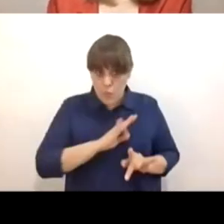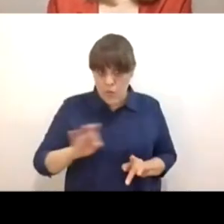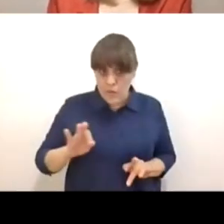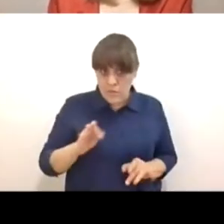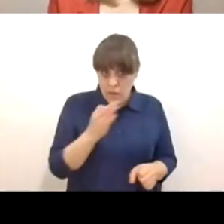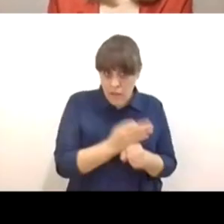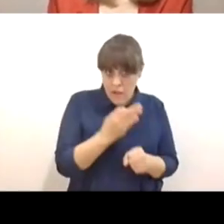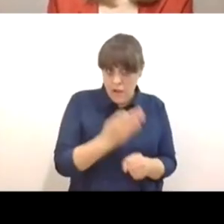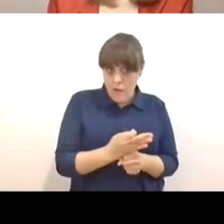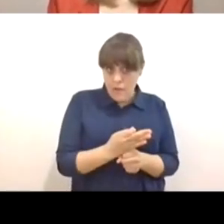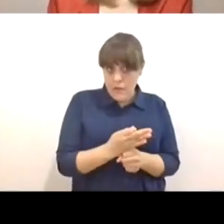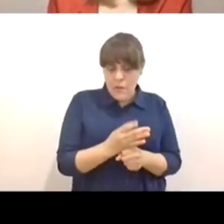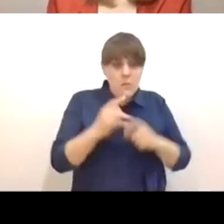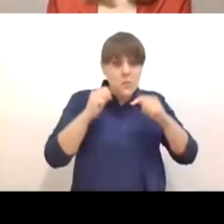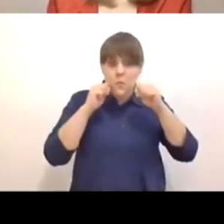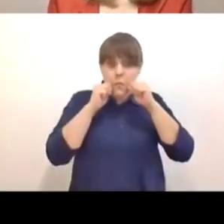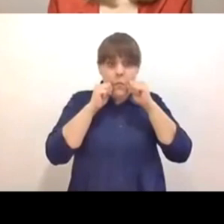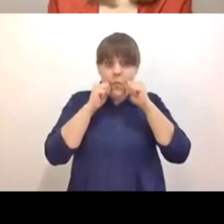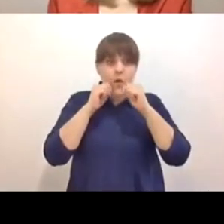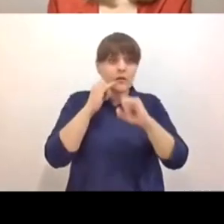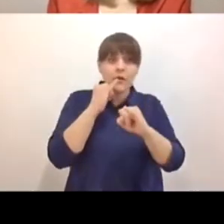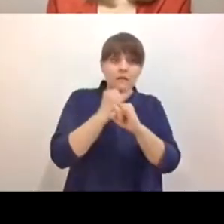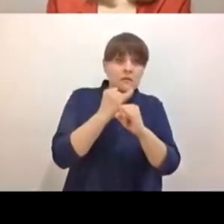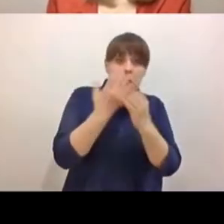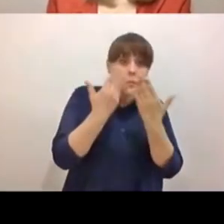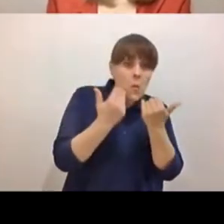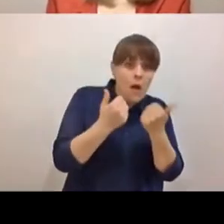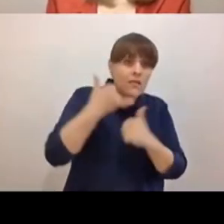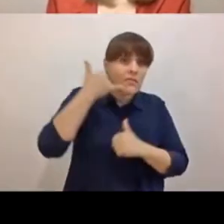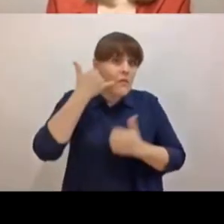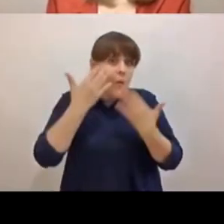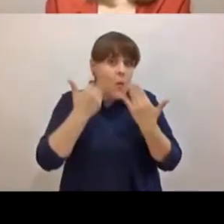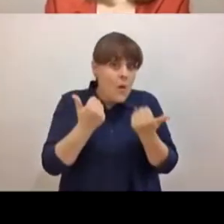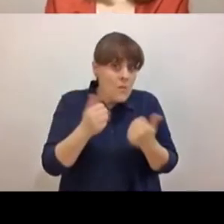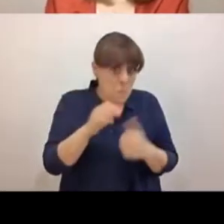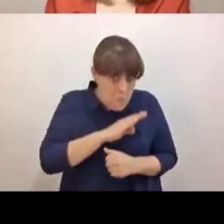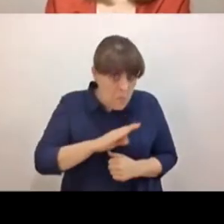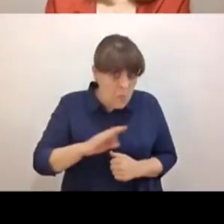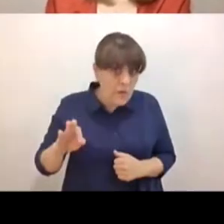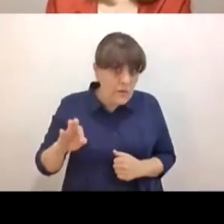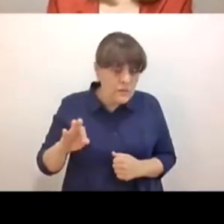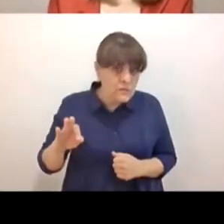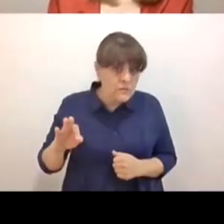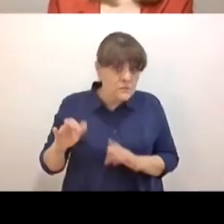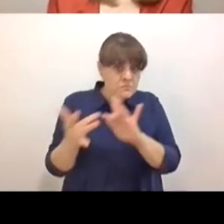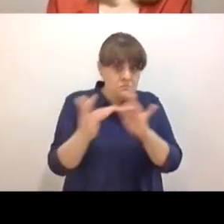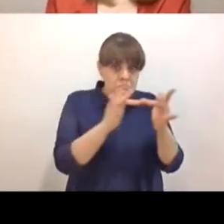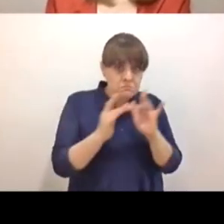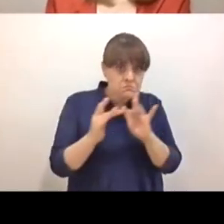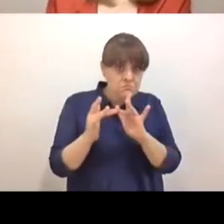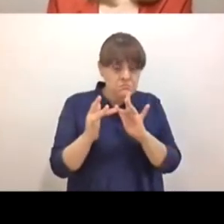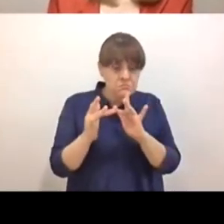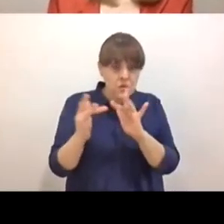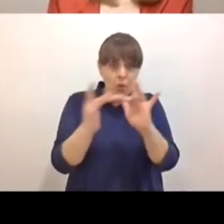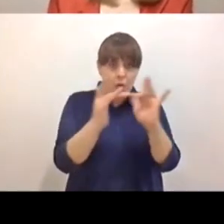aún sin internet, sin celular? ¿Es posible estar conectados con ellos?